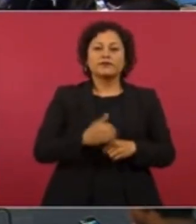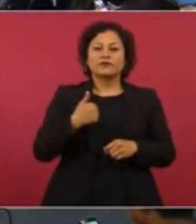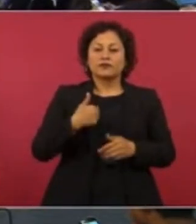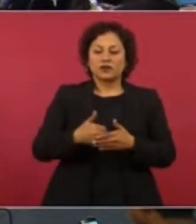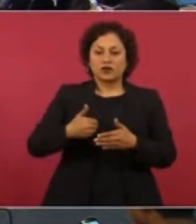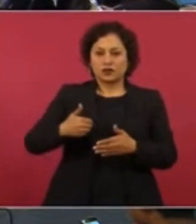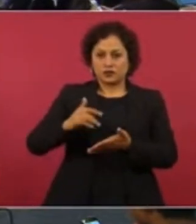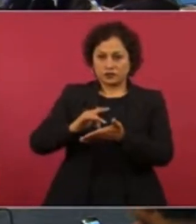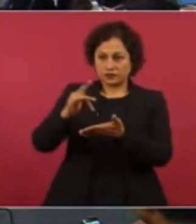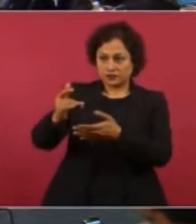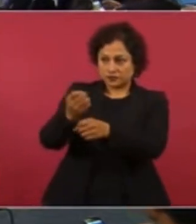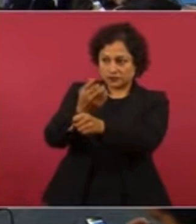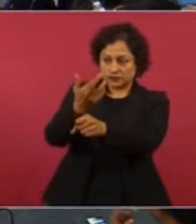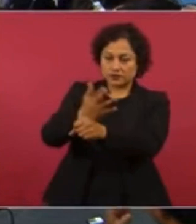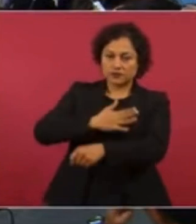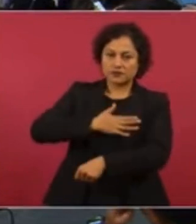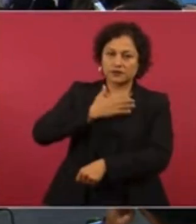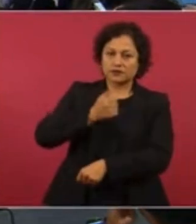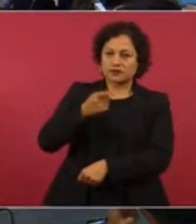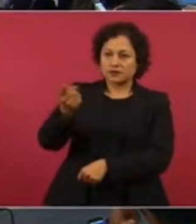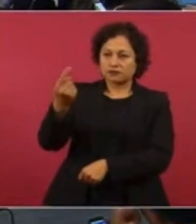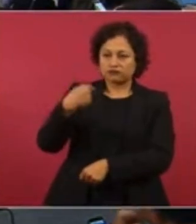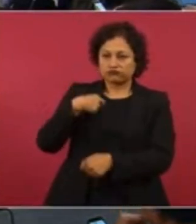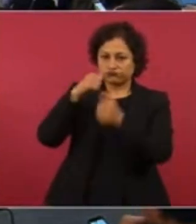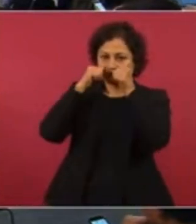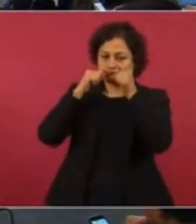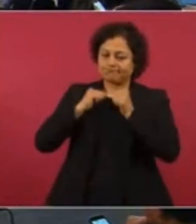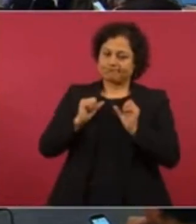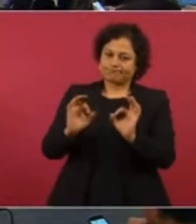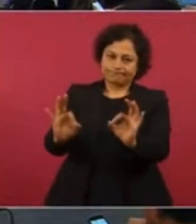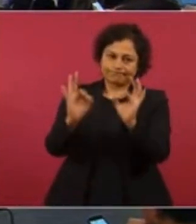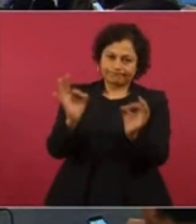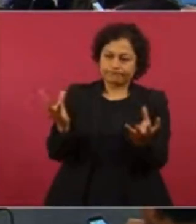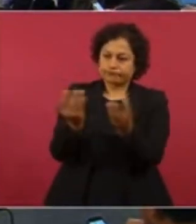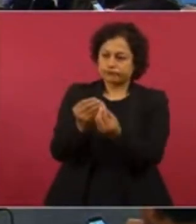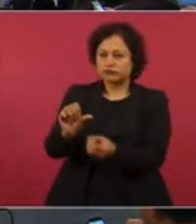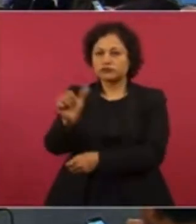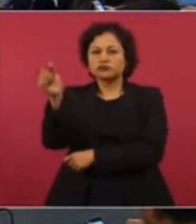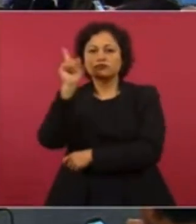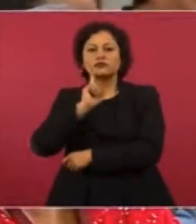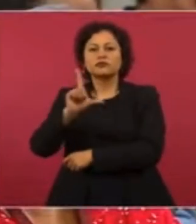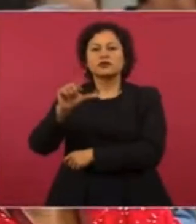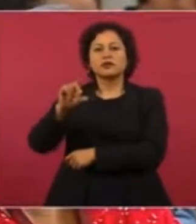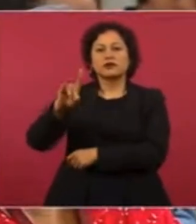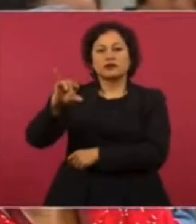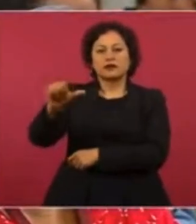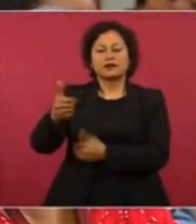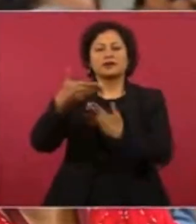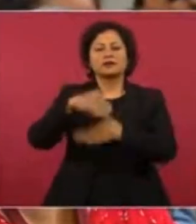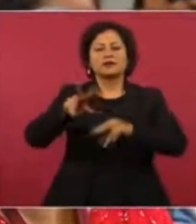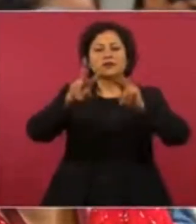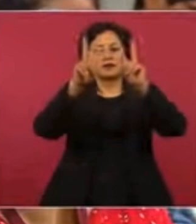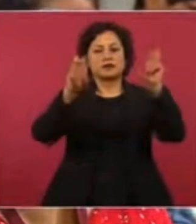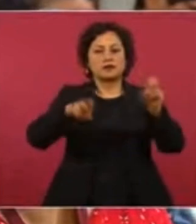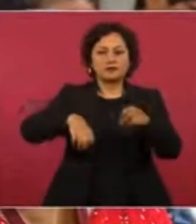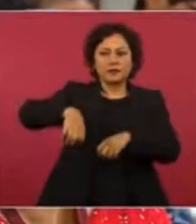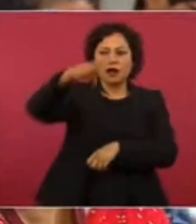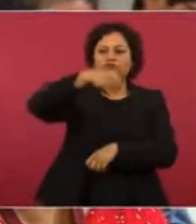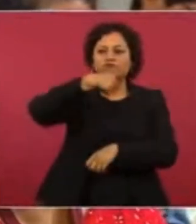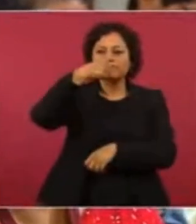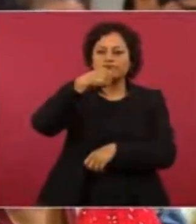Bienestar. Nos han atendido muy bien, junto con Lidia Arce, acerca de los adultos mayores. Muchas gracias.